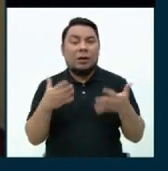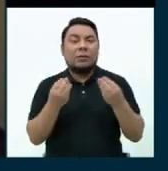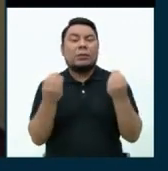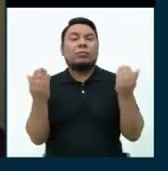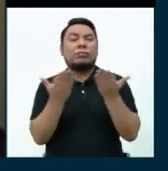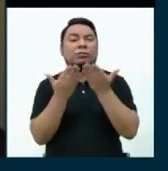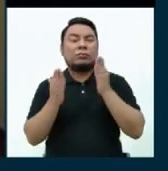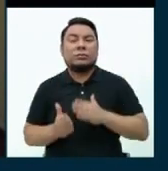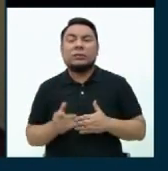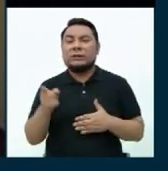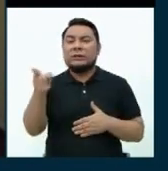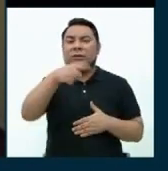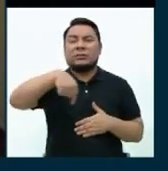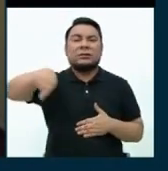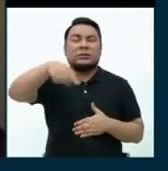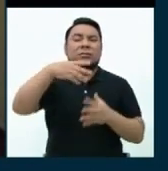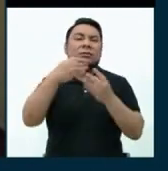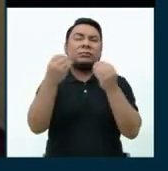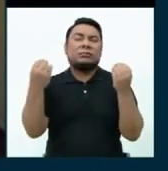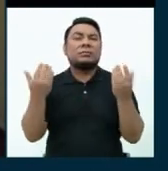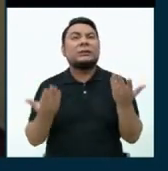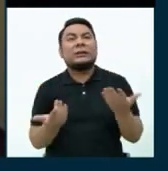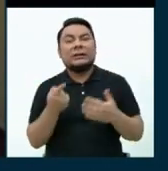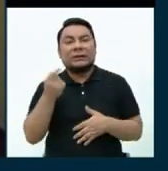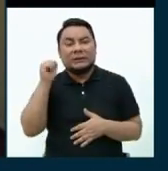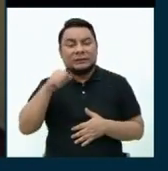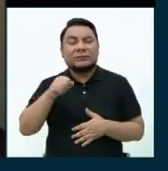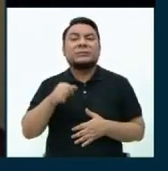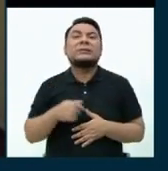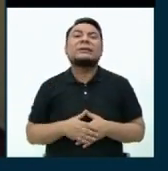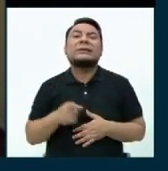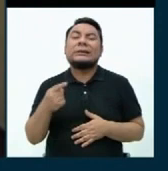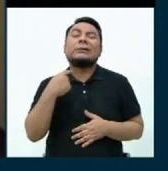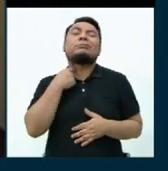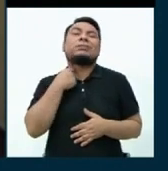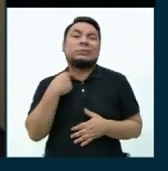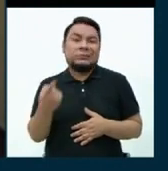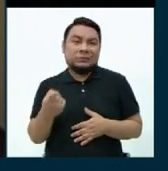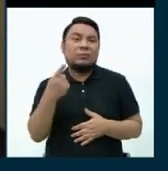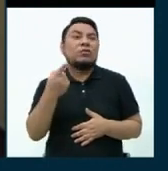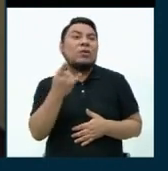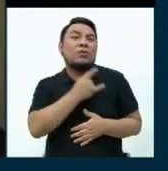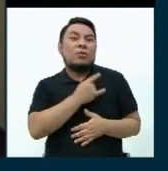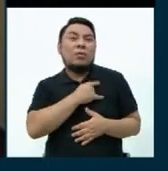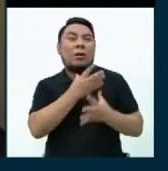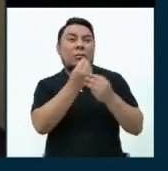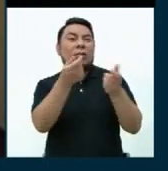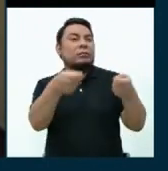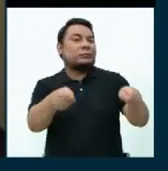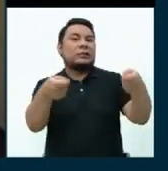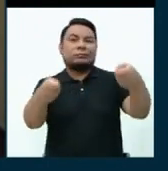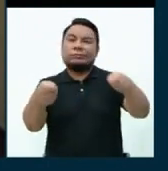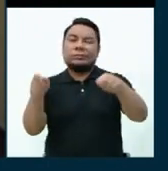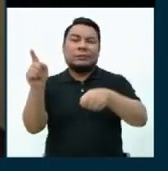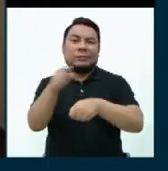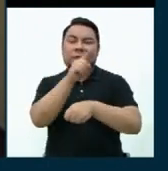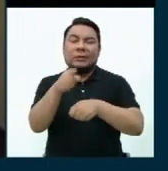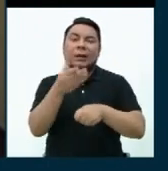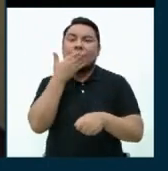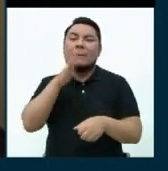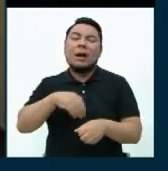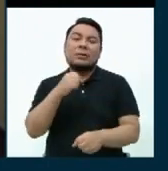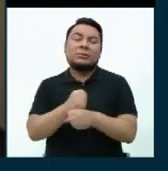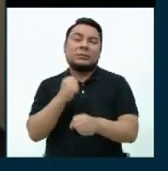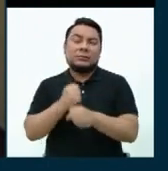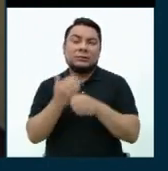estudiantes que han quedado, se podría decir, que han sido afectados por la mala gestión,